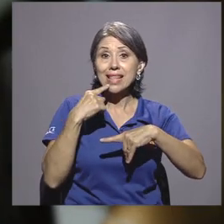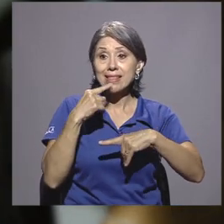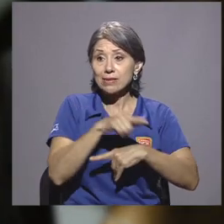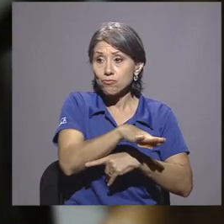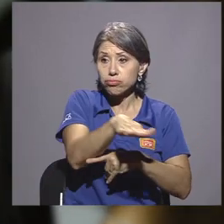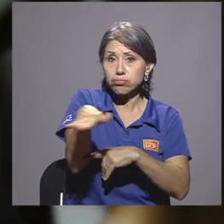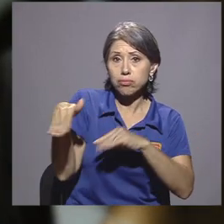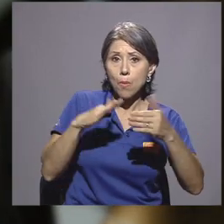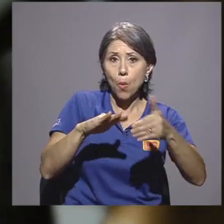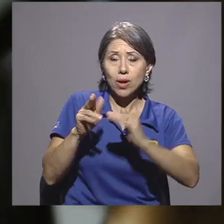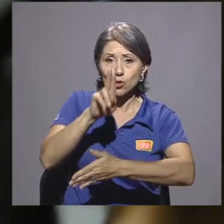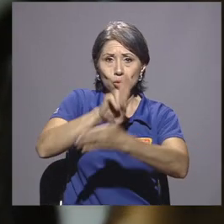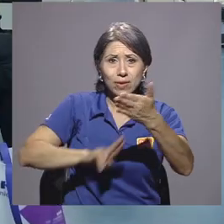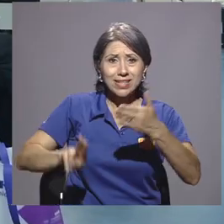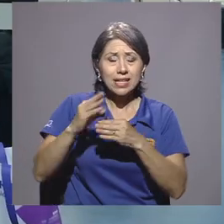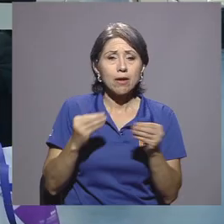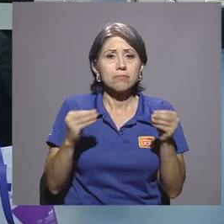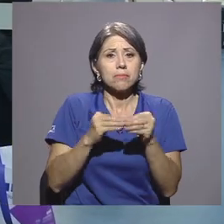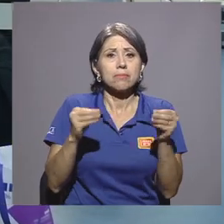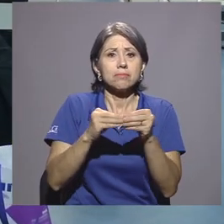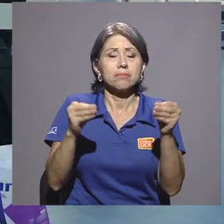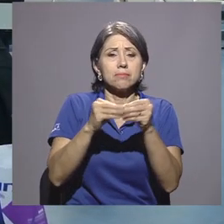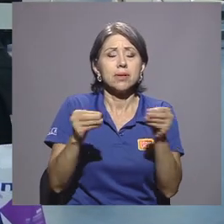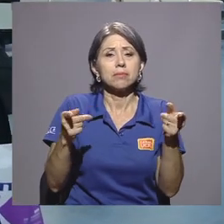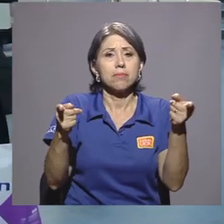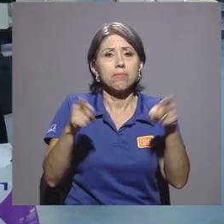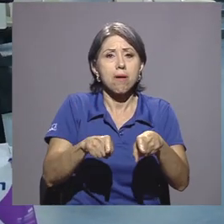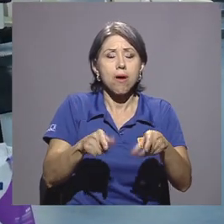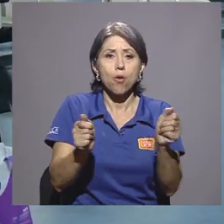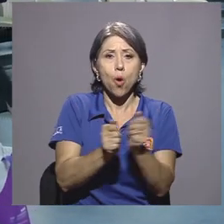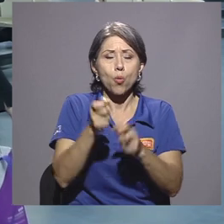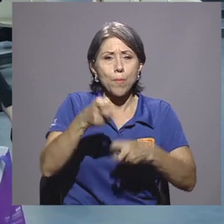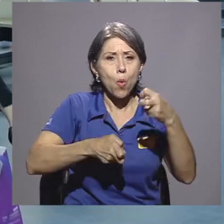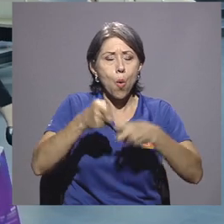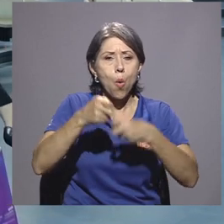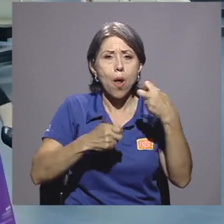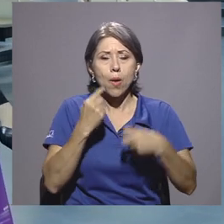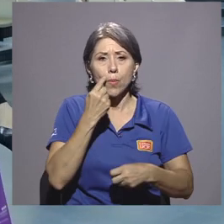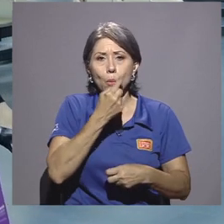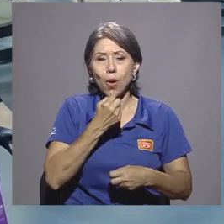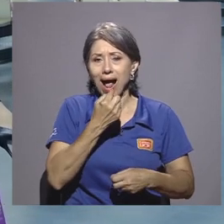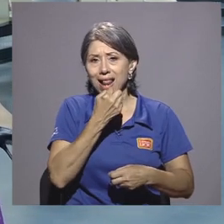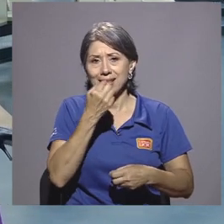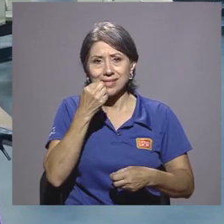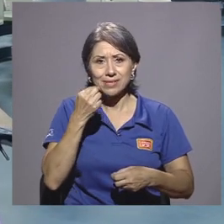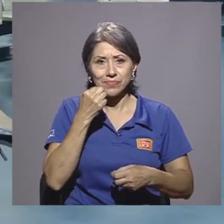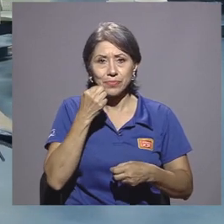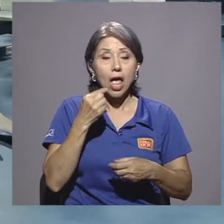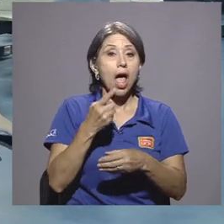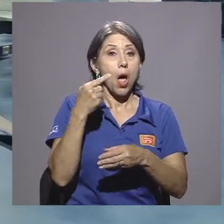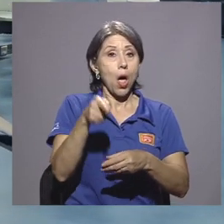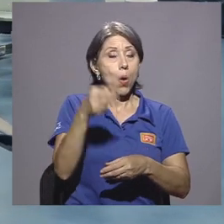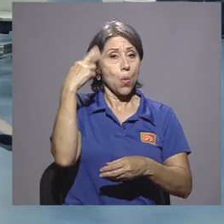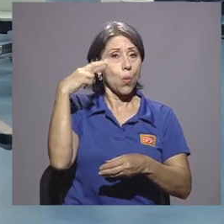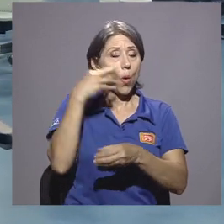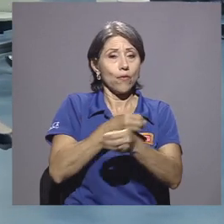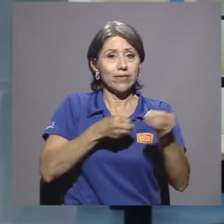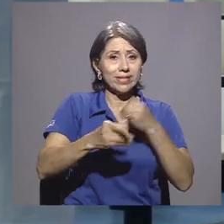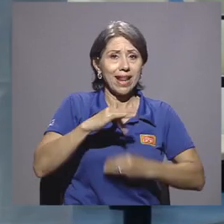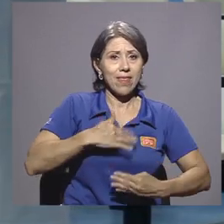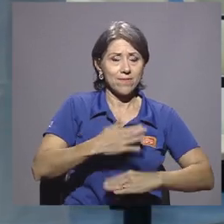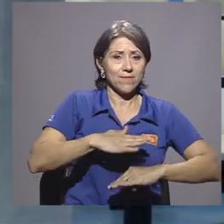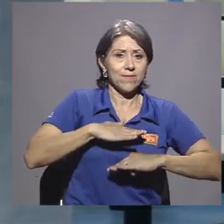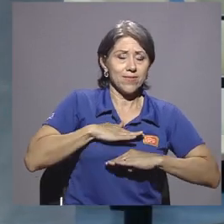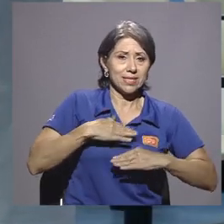se ha incrementado la población con este tipo de lesiones bucales. Por esta razón, la Oficina de Bienestar y Salud y